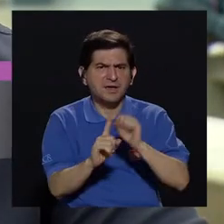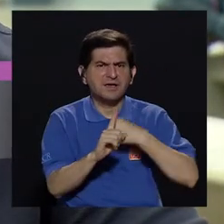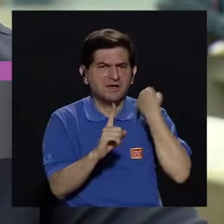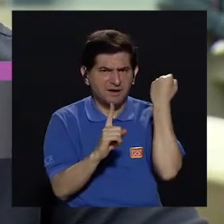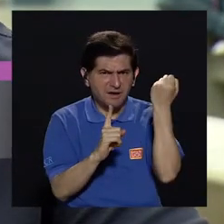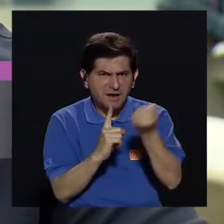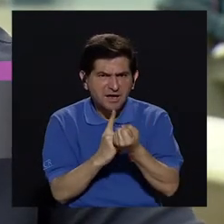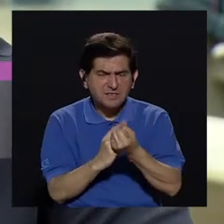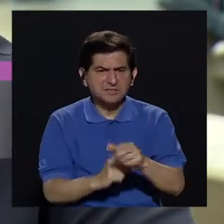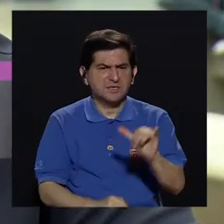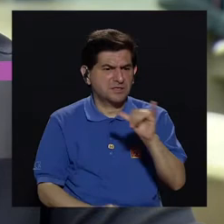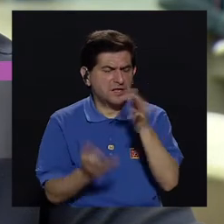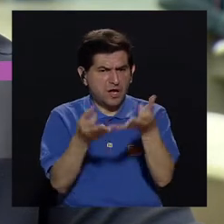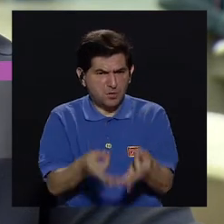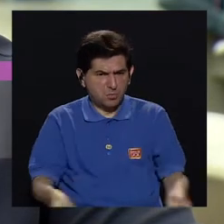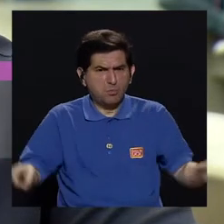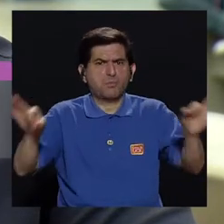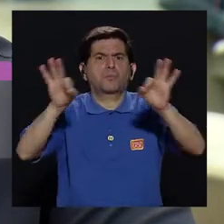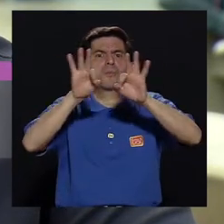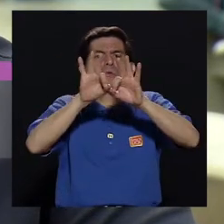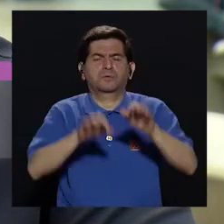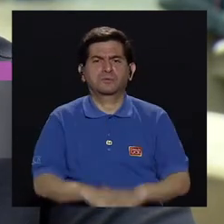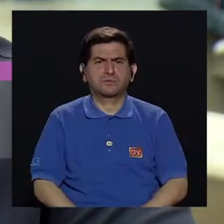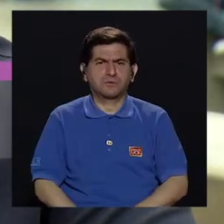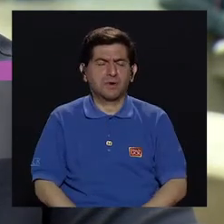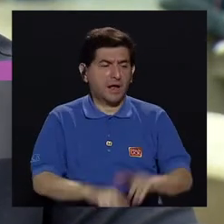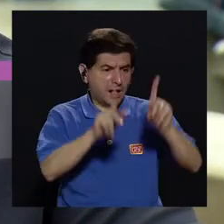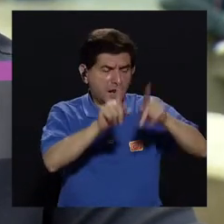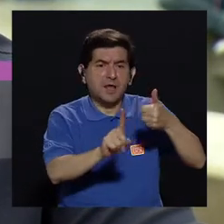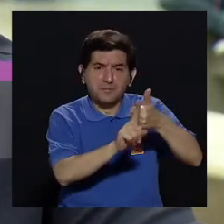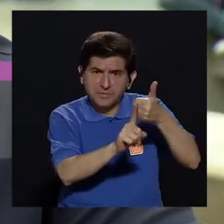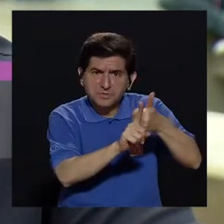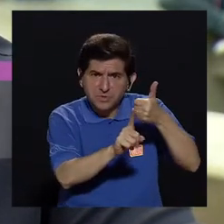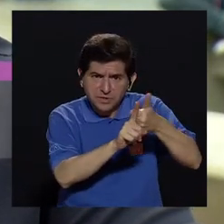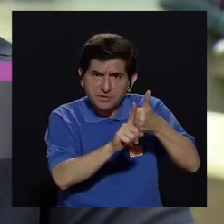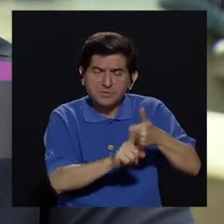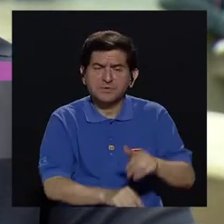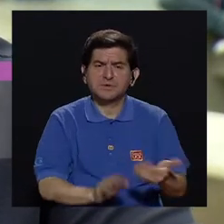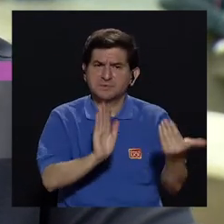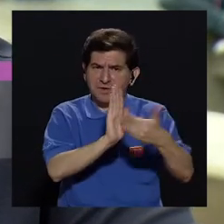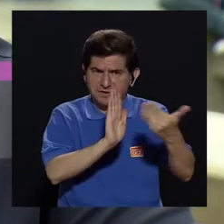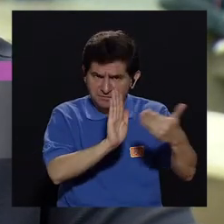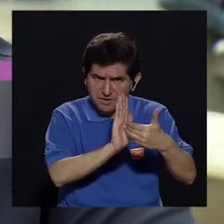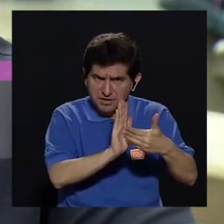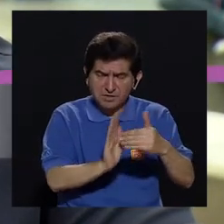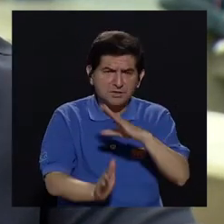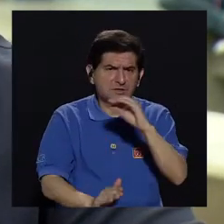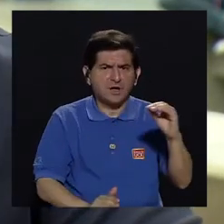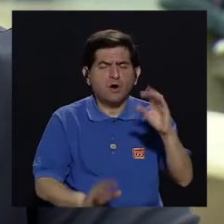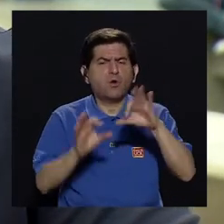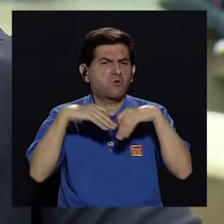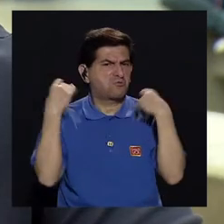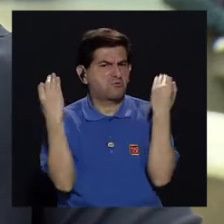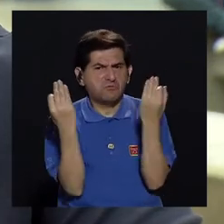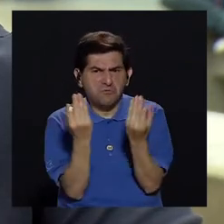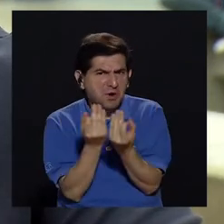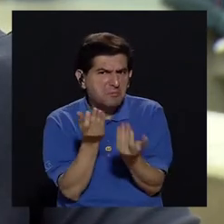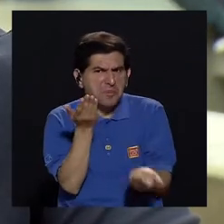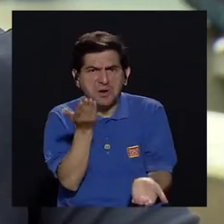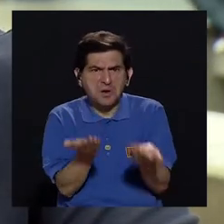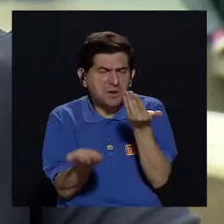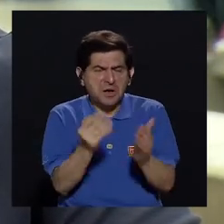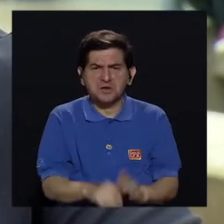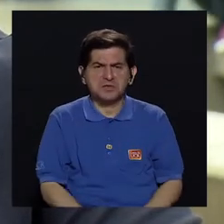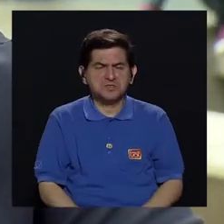es casi que igual de importante que el mismo paciente quien lo sufre. O realmente las